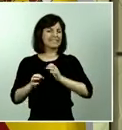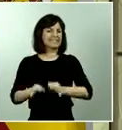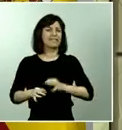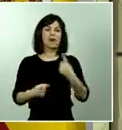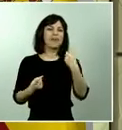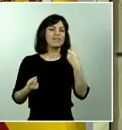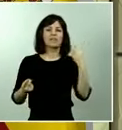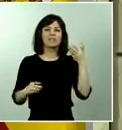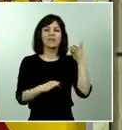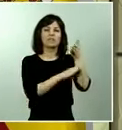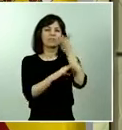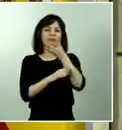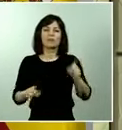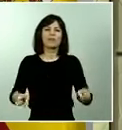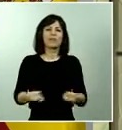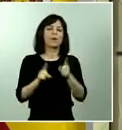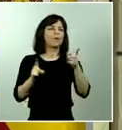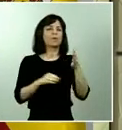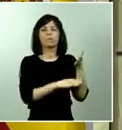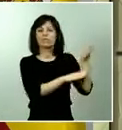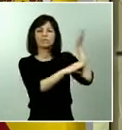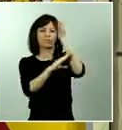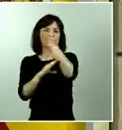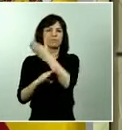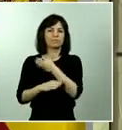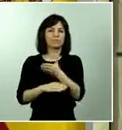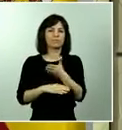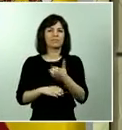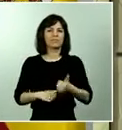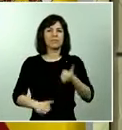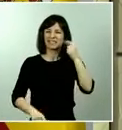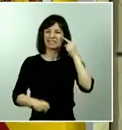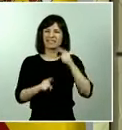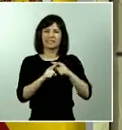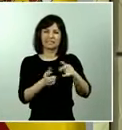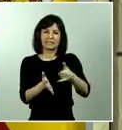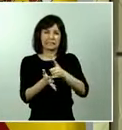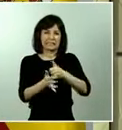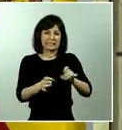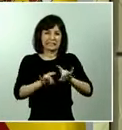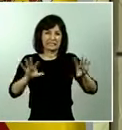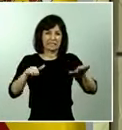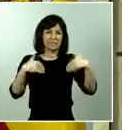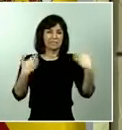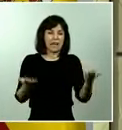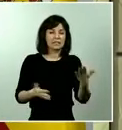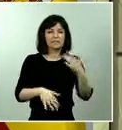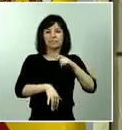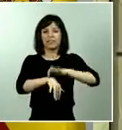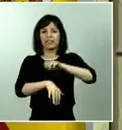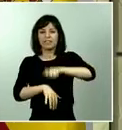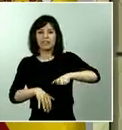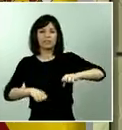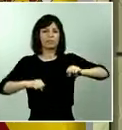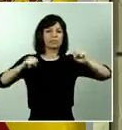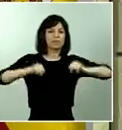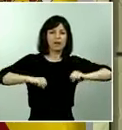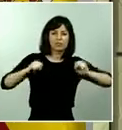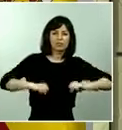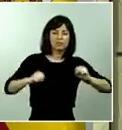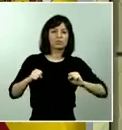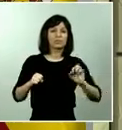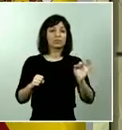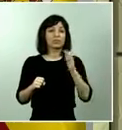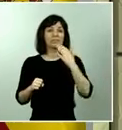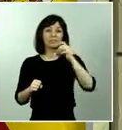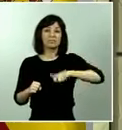donde sea, con aquellos, sobre todo, los más vulnerables, tanto los enfermos como los mayores, como aquellos que necesitan la construcción de un